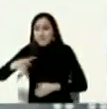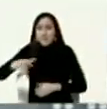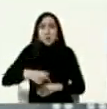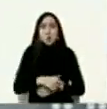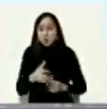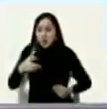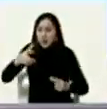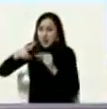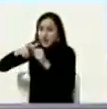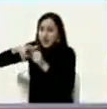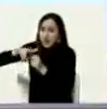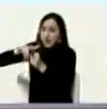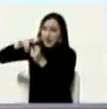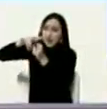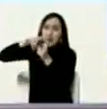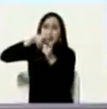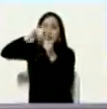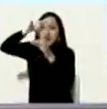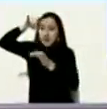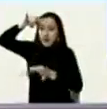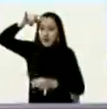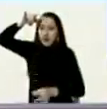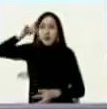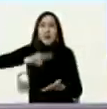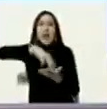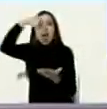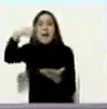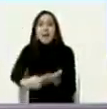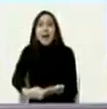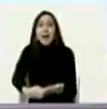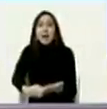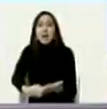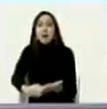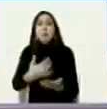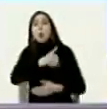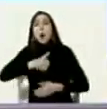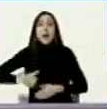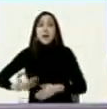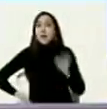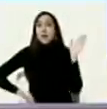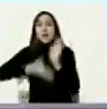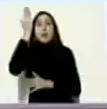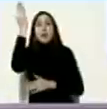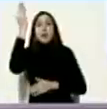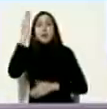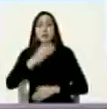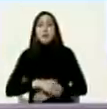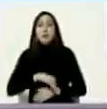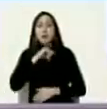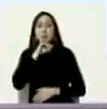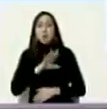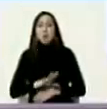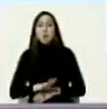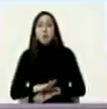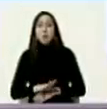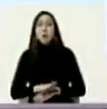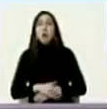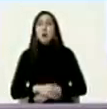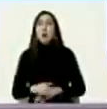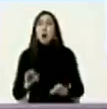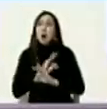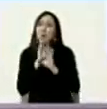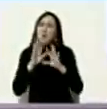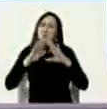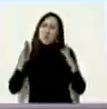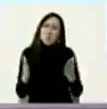afganos como cae Afganistán ante la historia que lecciones va a sacar